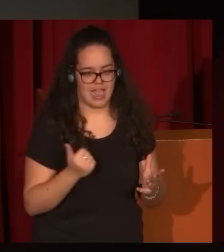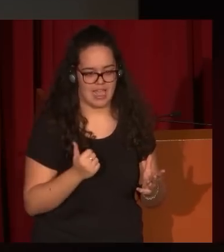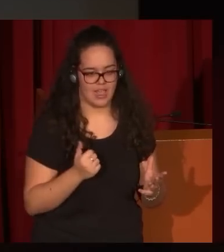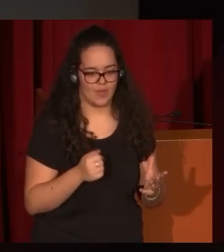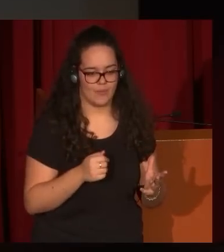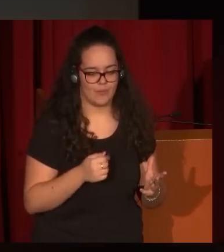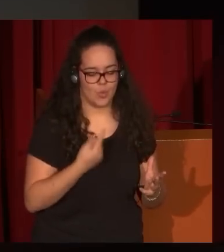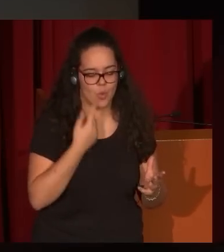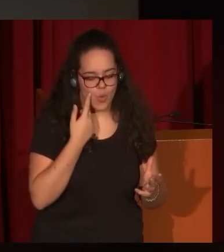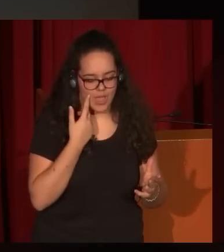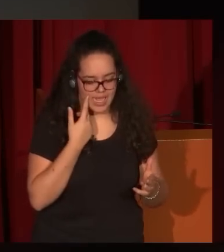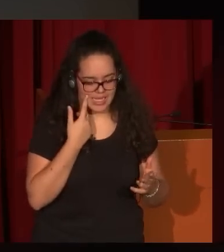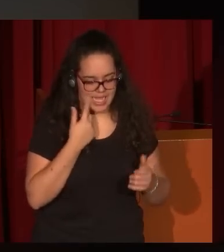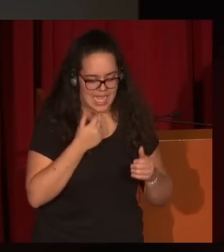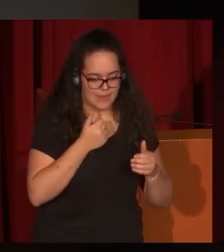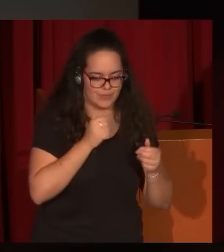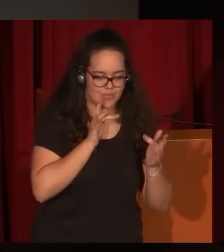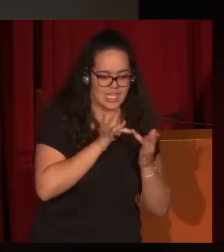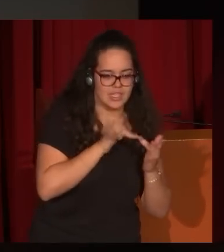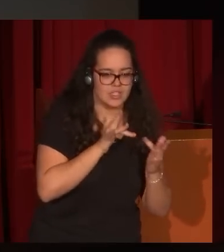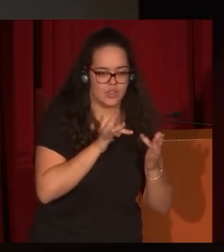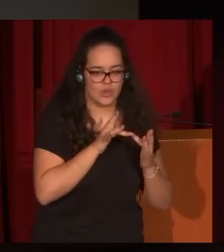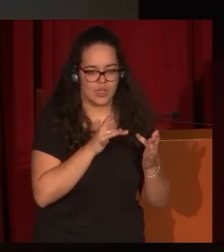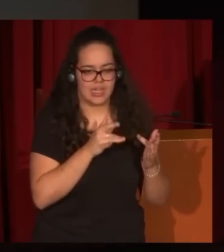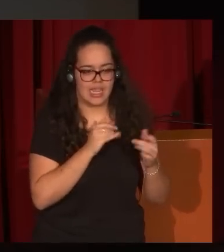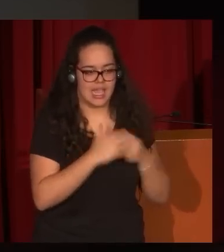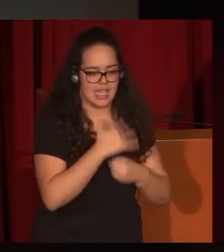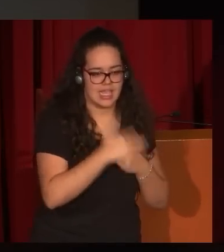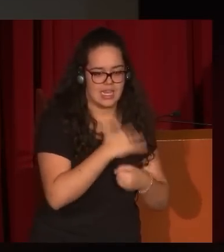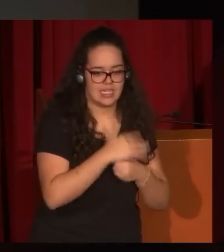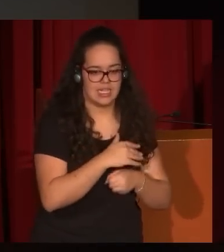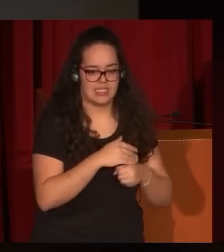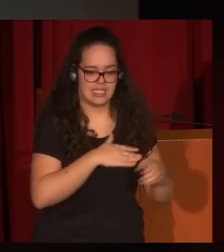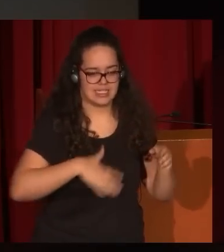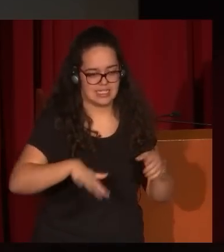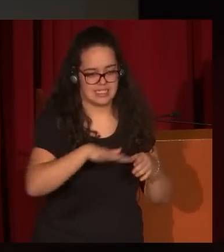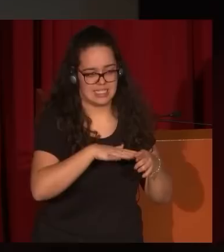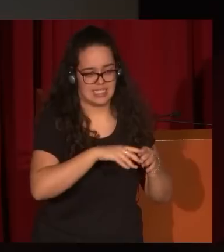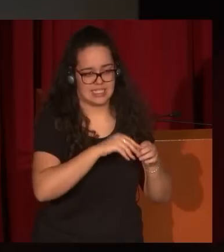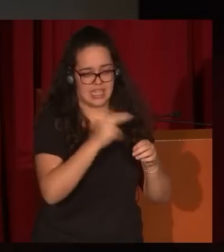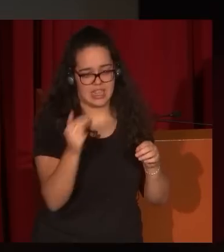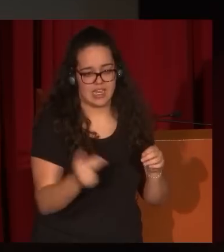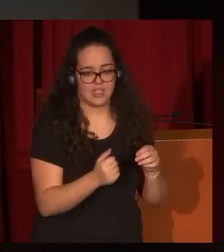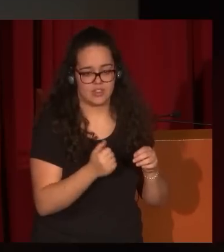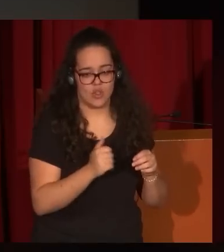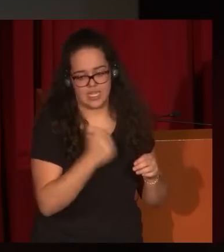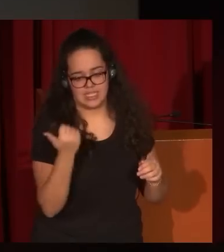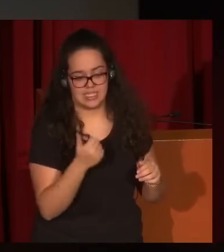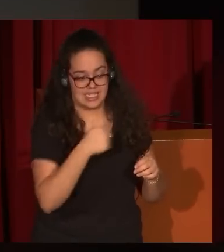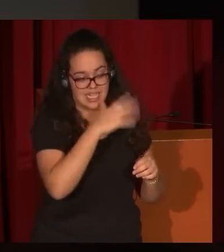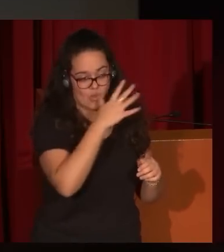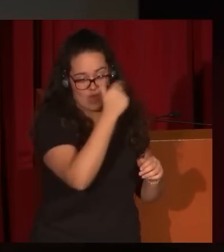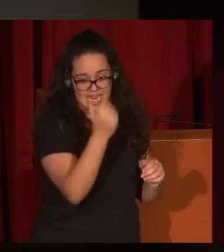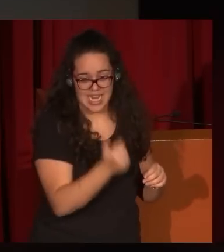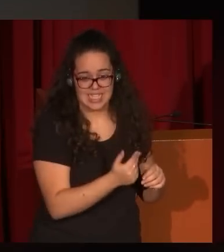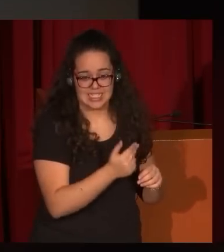luego, cómo a través de esa cercanía con Pérez Villamil le sugestiona las escenas orientales. Pero es en estos guaches, en estas acuarelas,